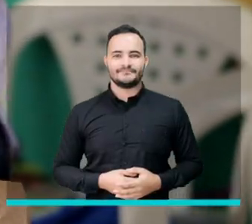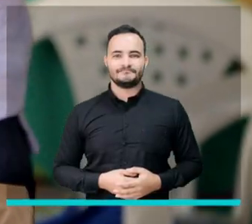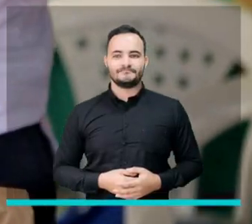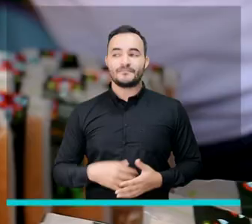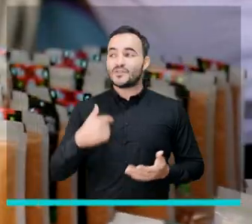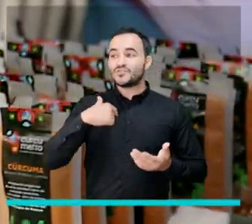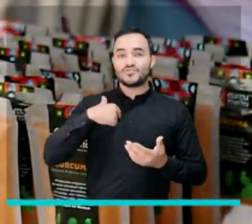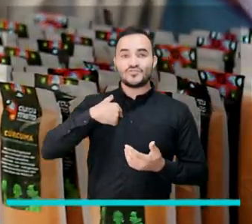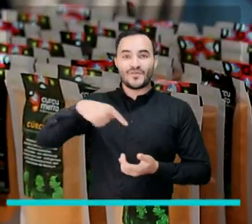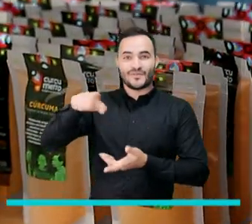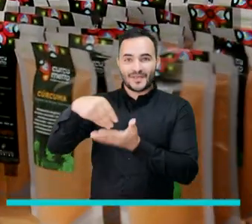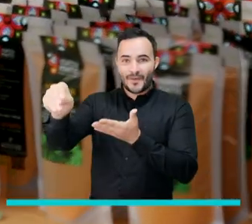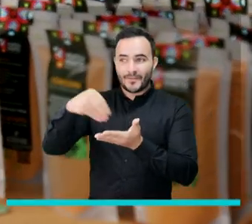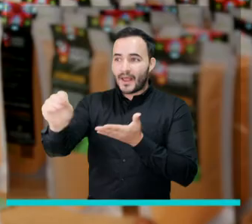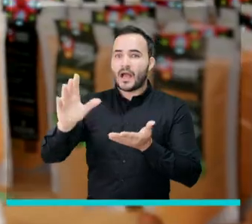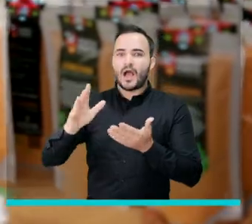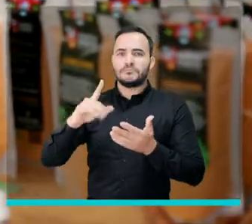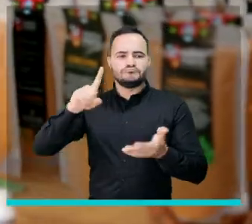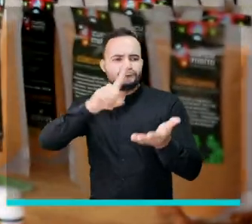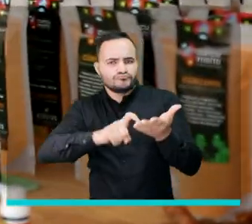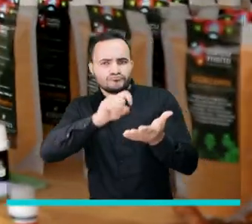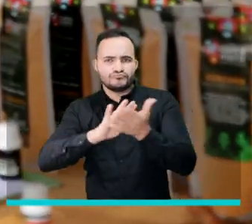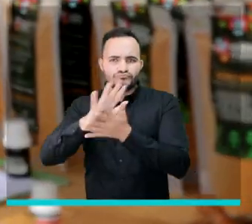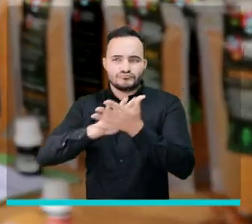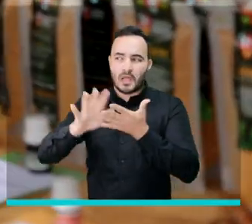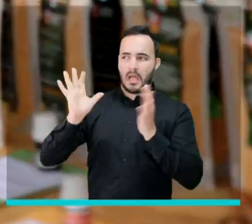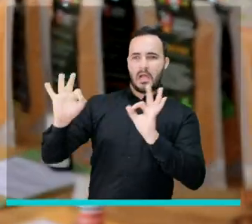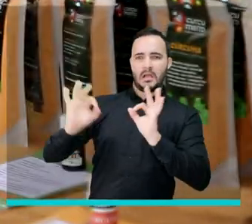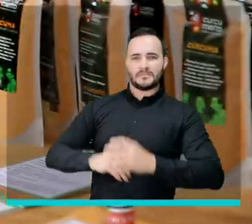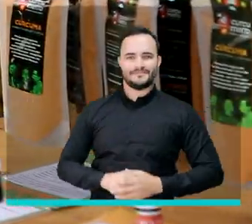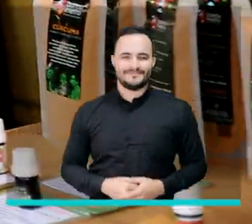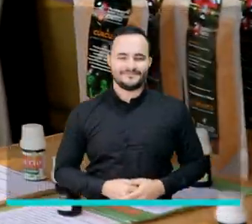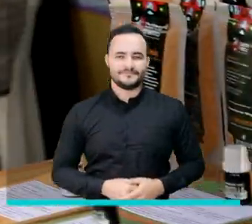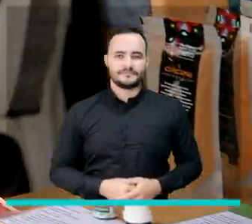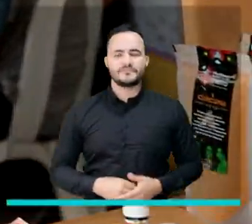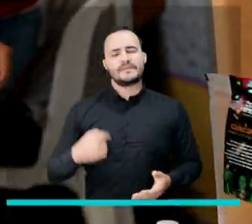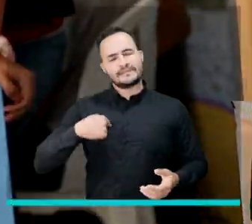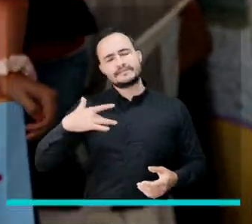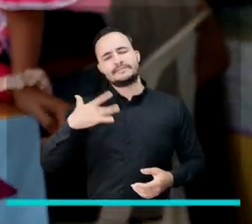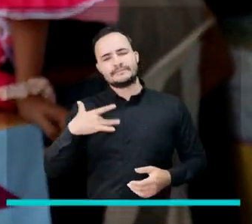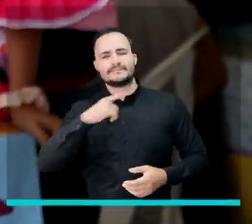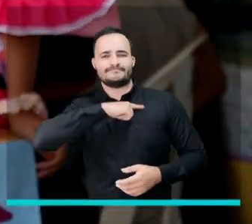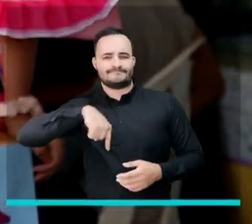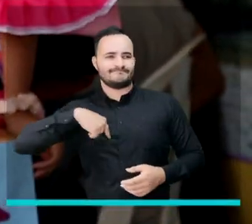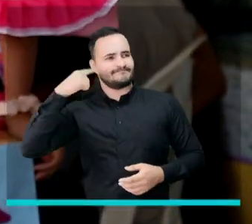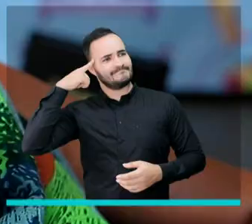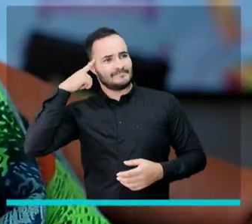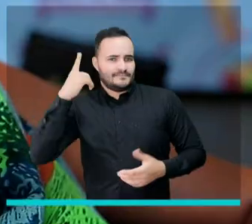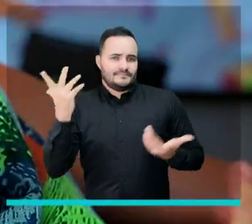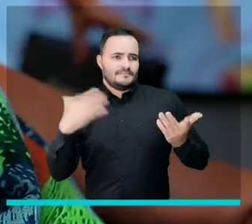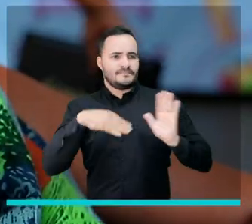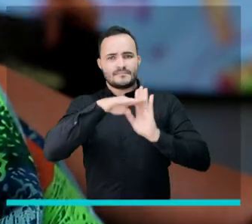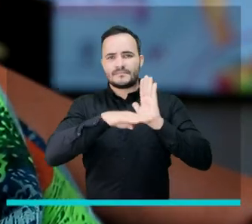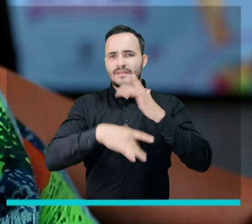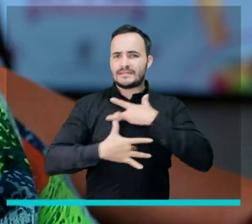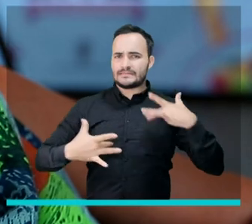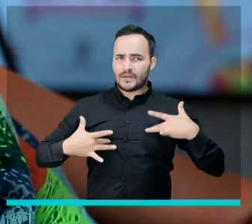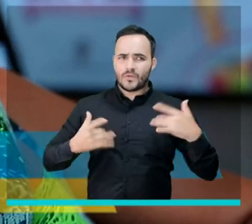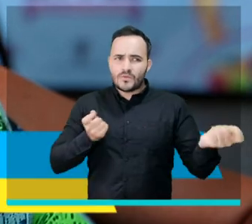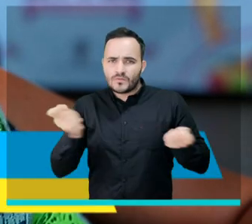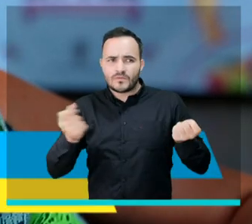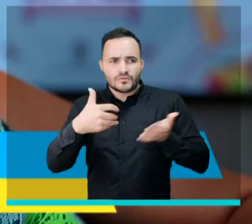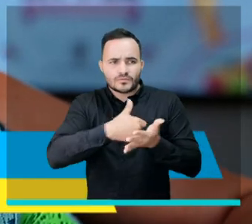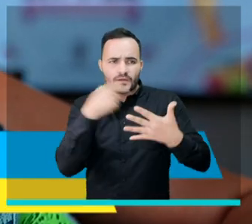Ahorita cumplí una cosita y me echaron el desinfectante. Nosotros pensamos que es importante cumplir con los